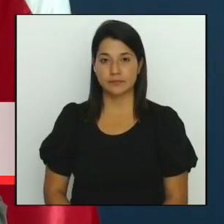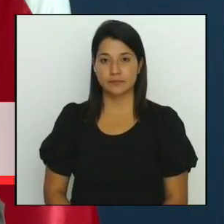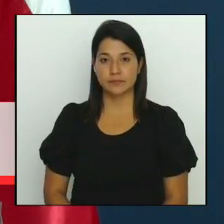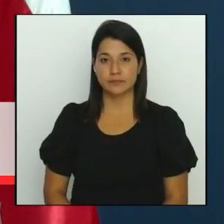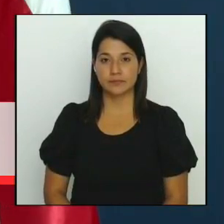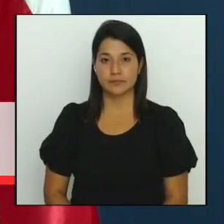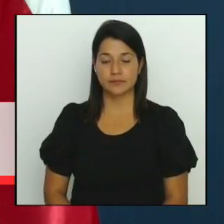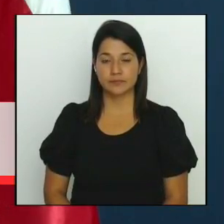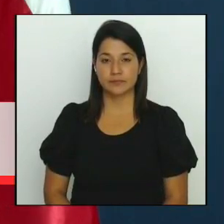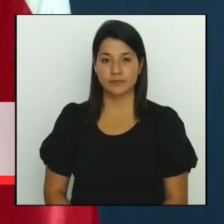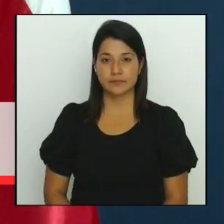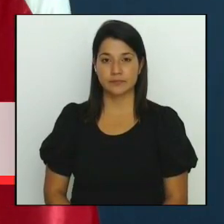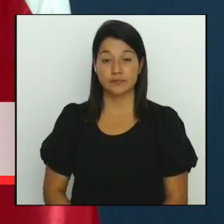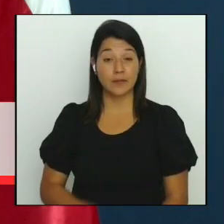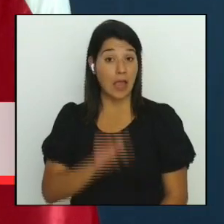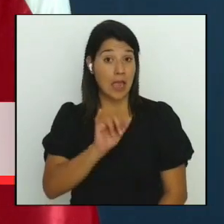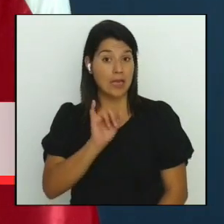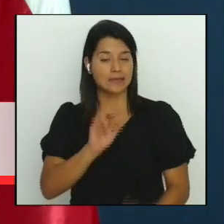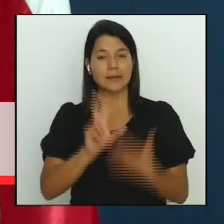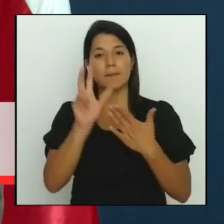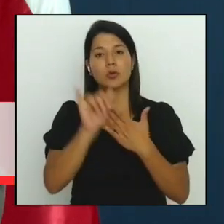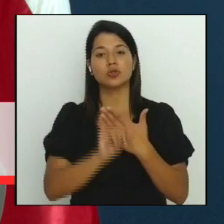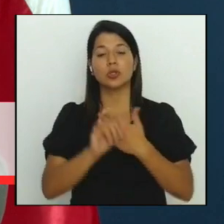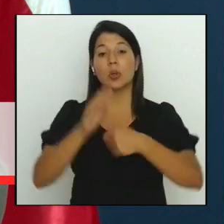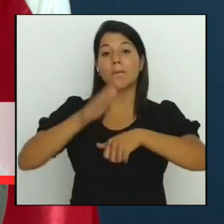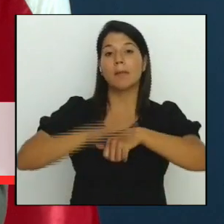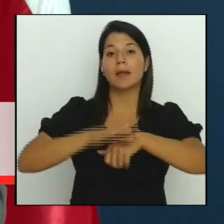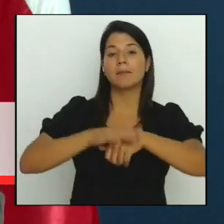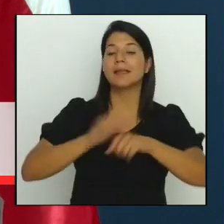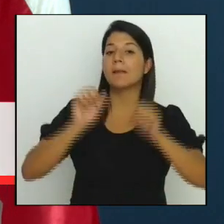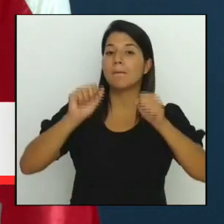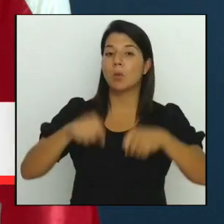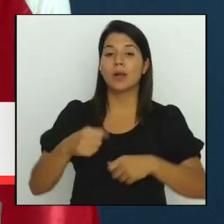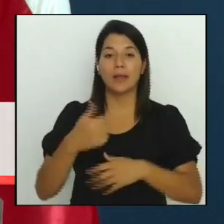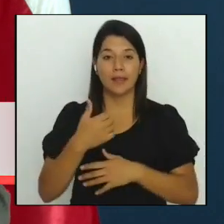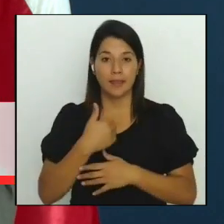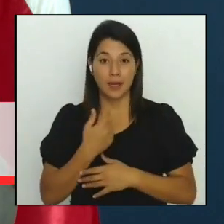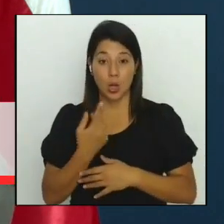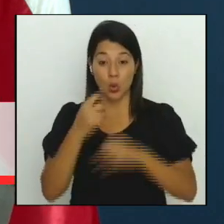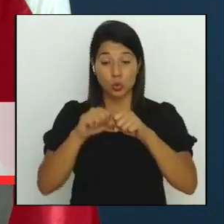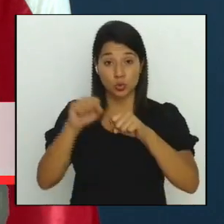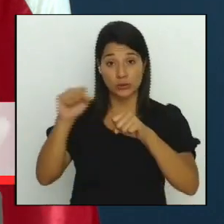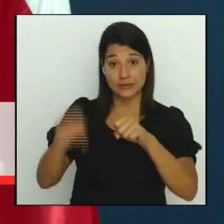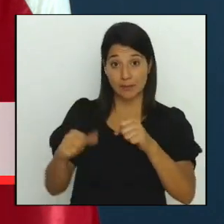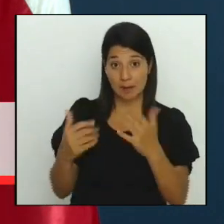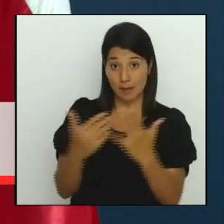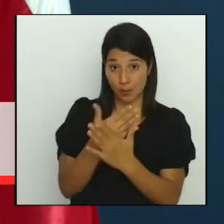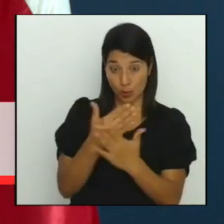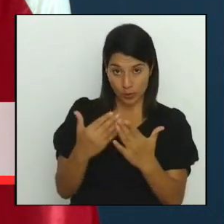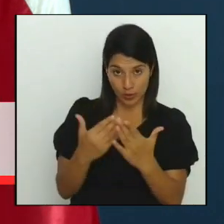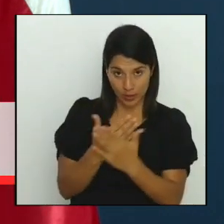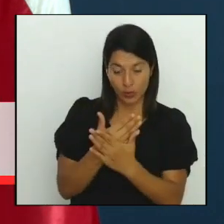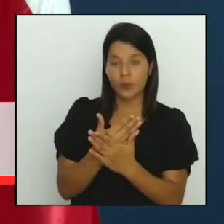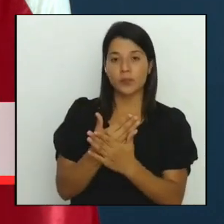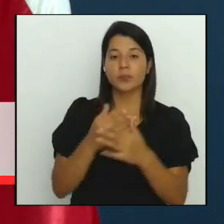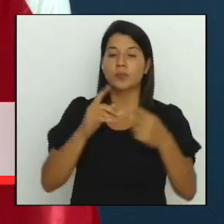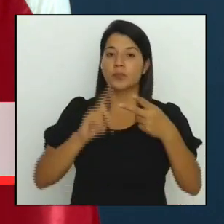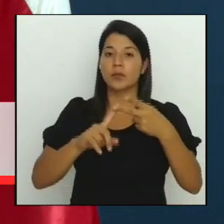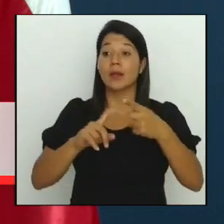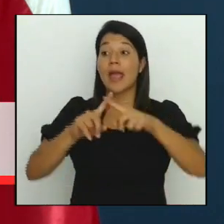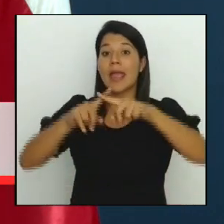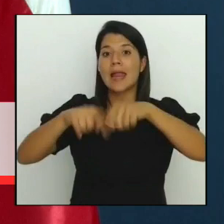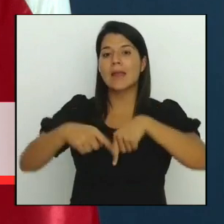este proyecto nos permitirá tener un sistema moderno eliminar un sistema que tiene más